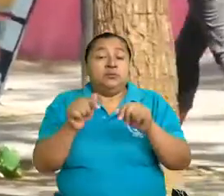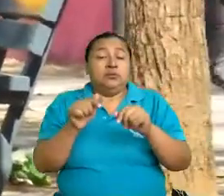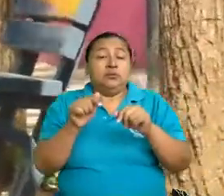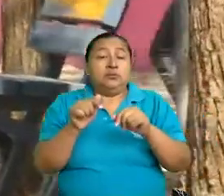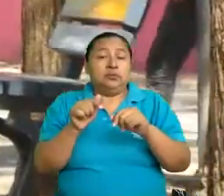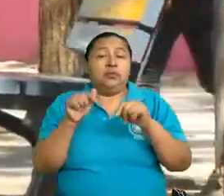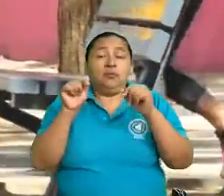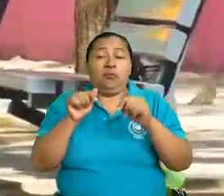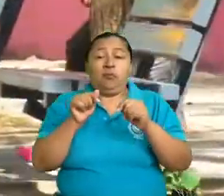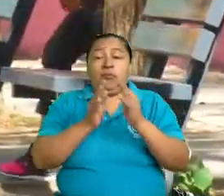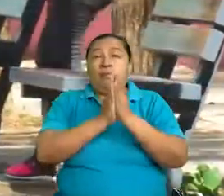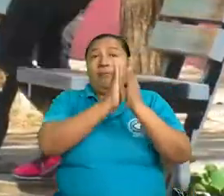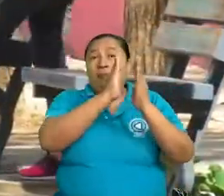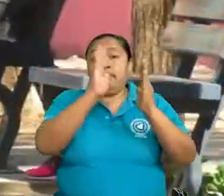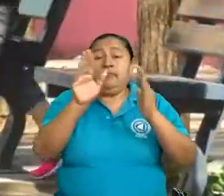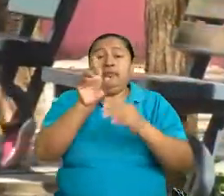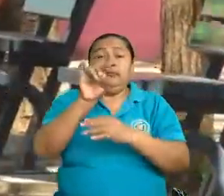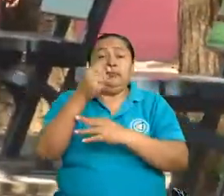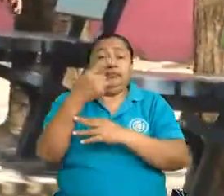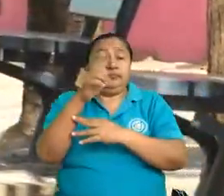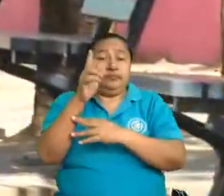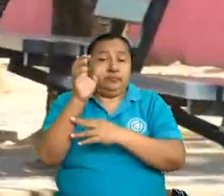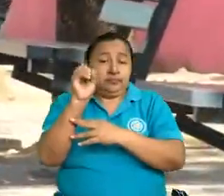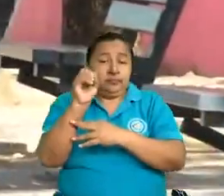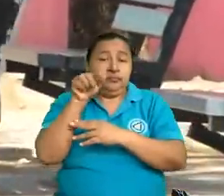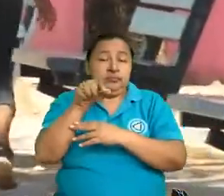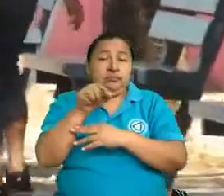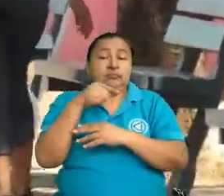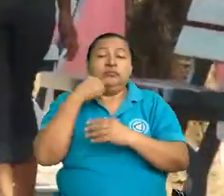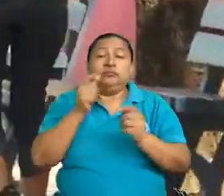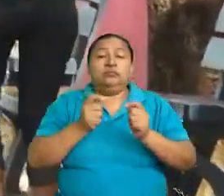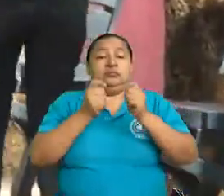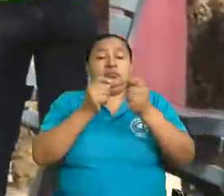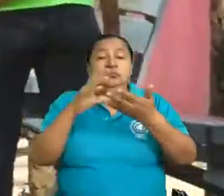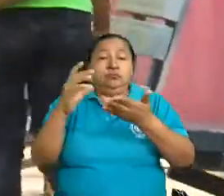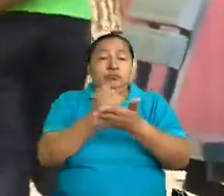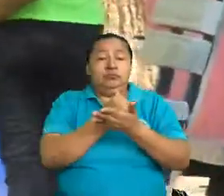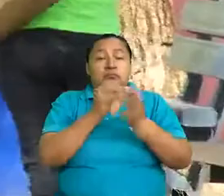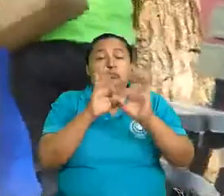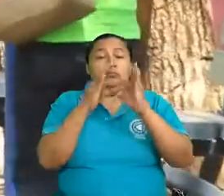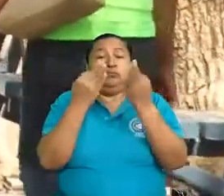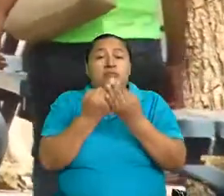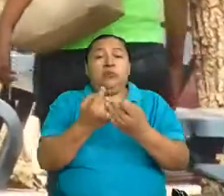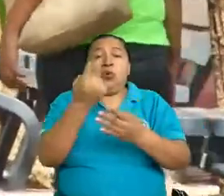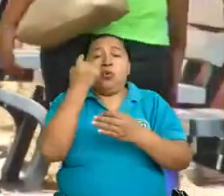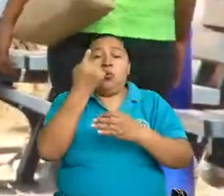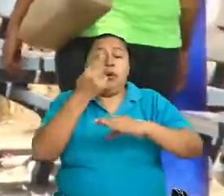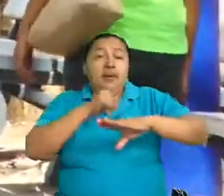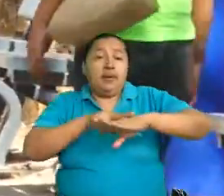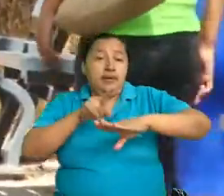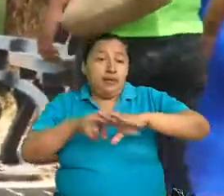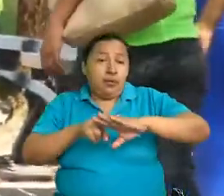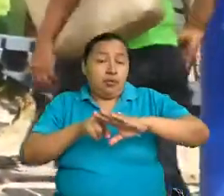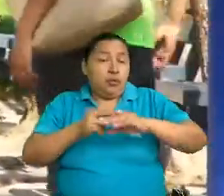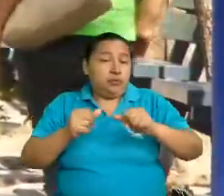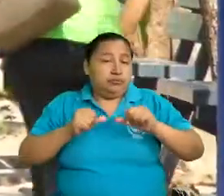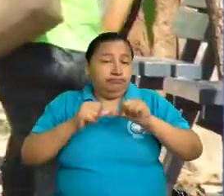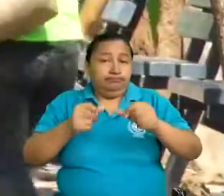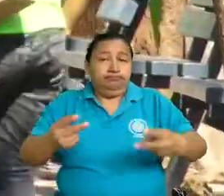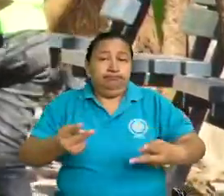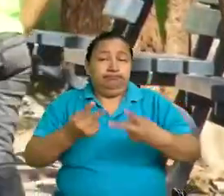digesto ubica el código de familia como una de las normas vigentes.